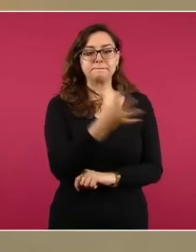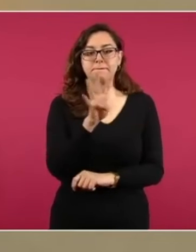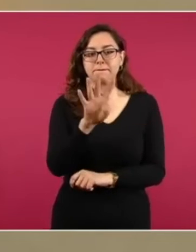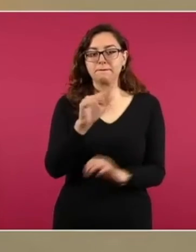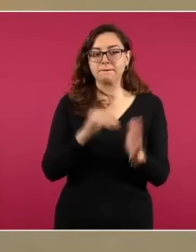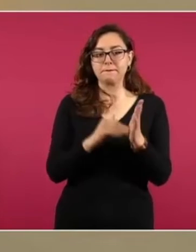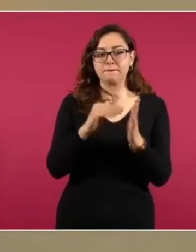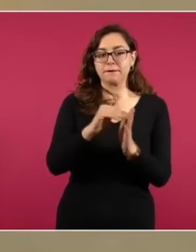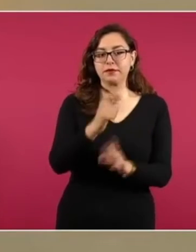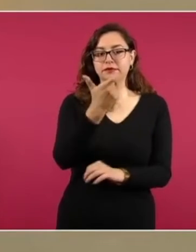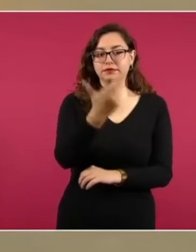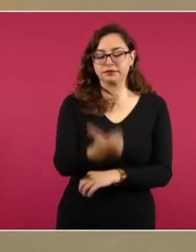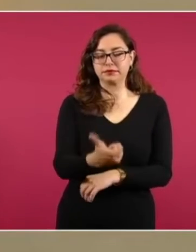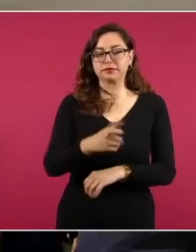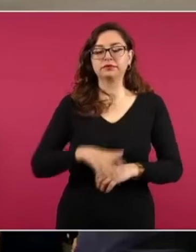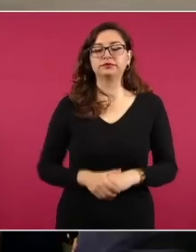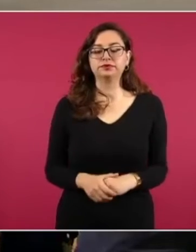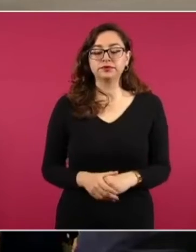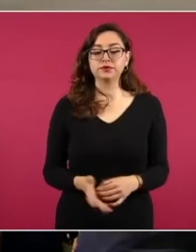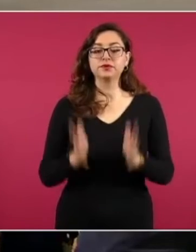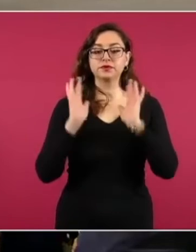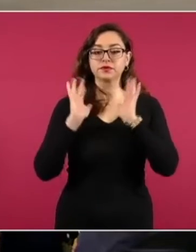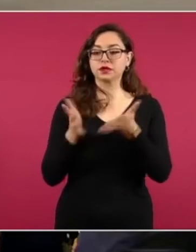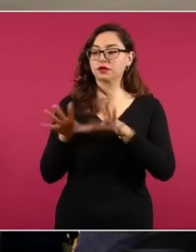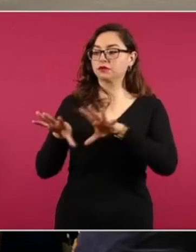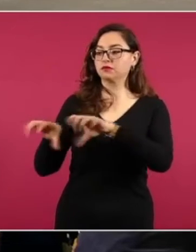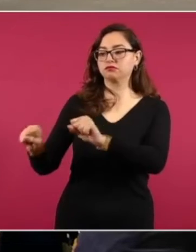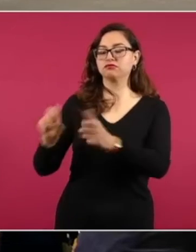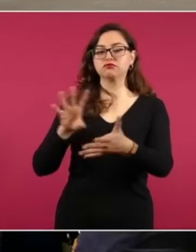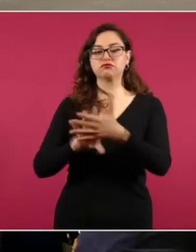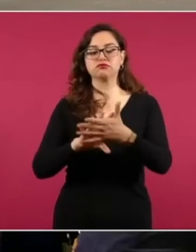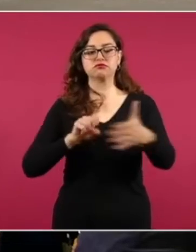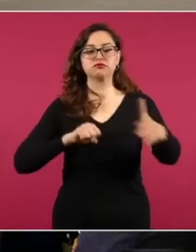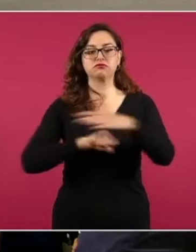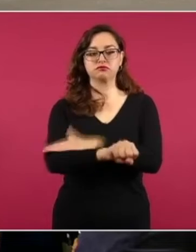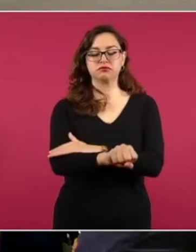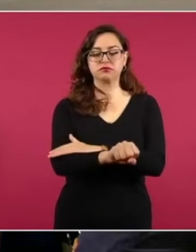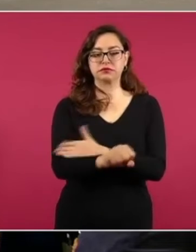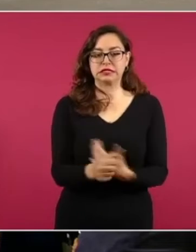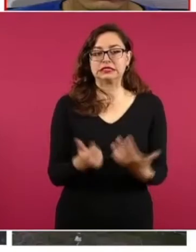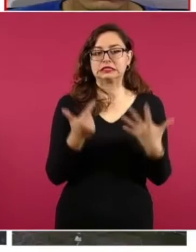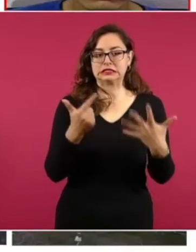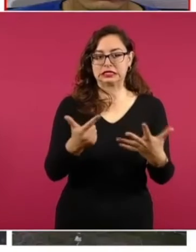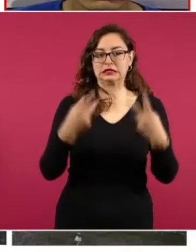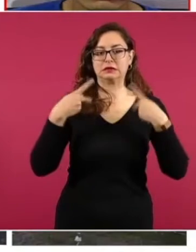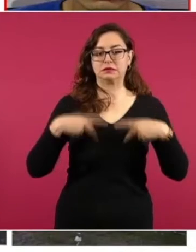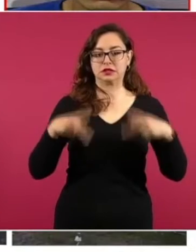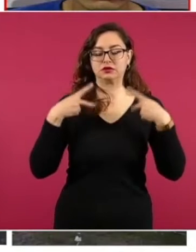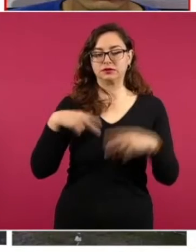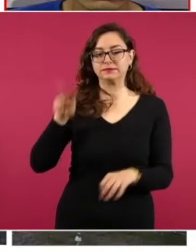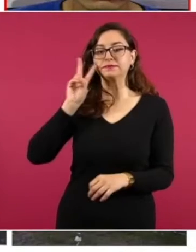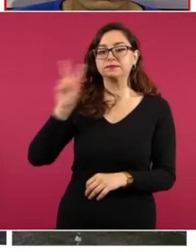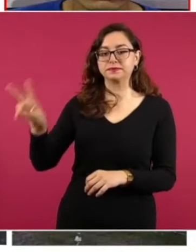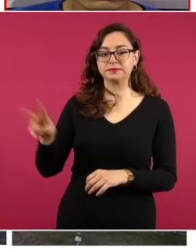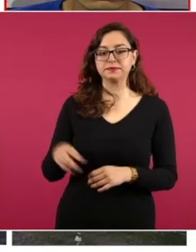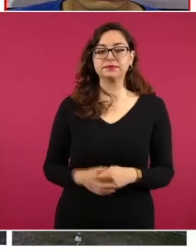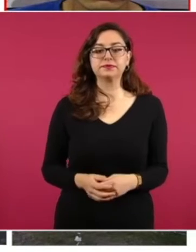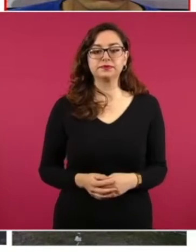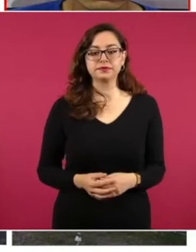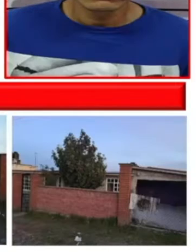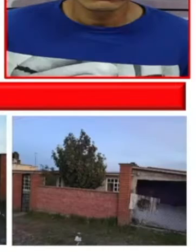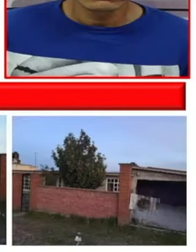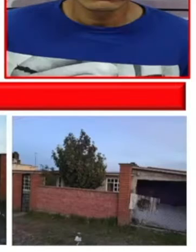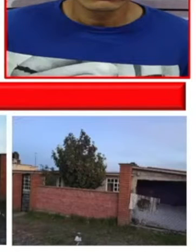Ya están detenidos siete personas, una de ellas por identificar todavía, y se aseguraron tres